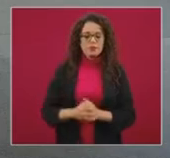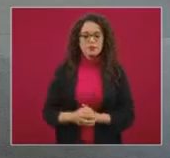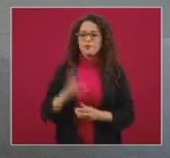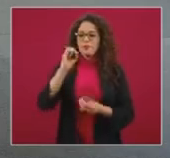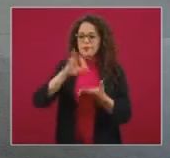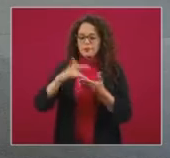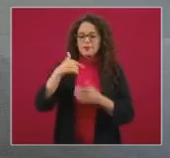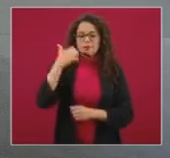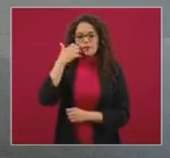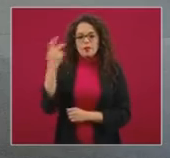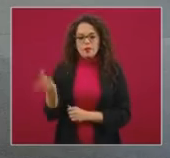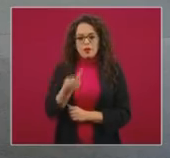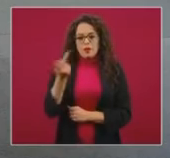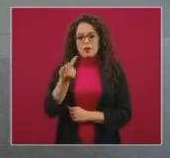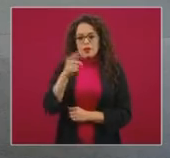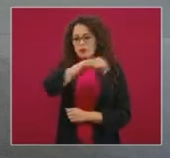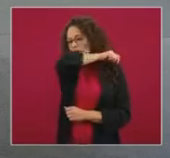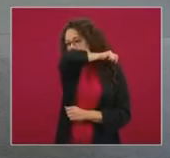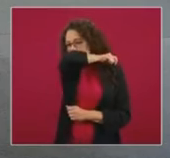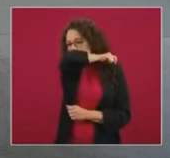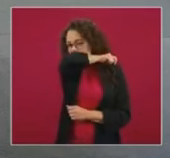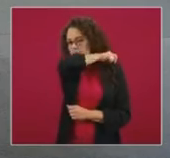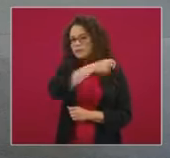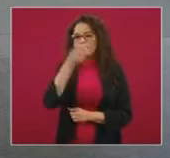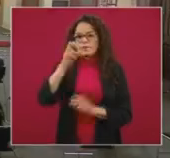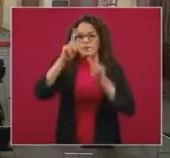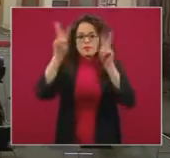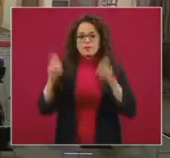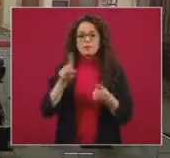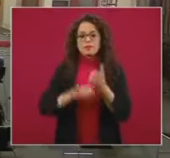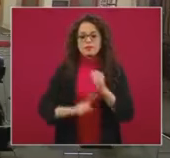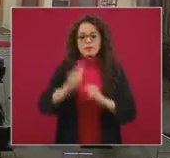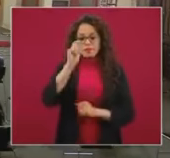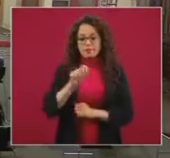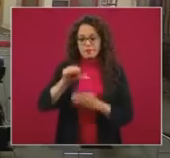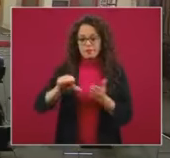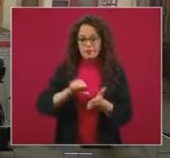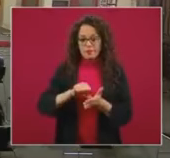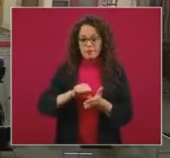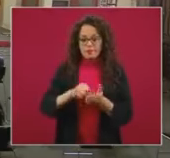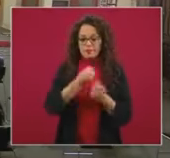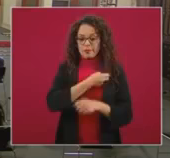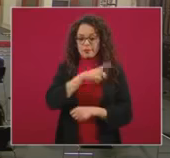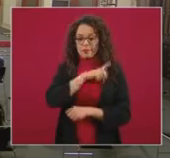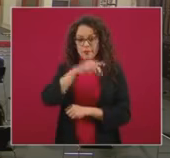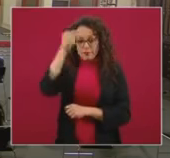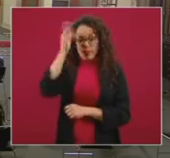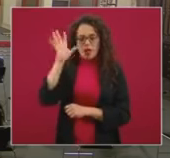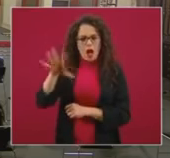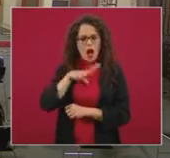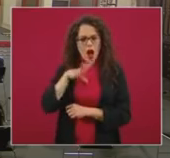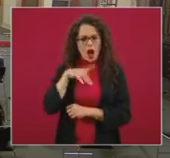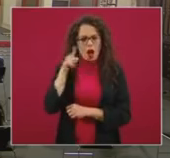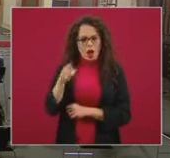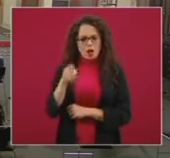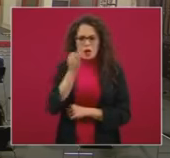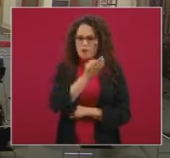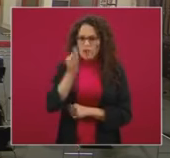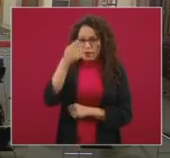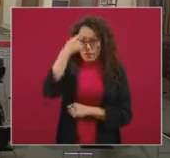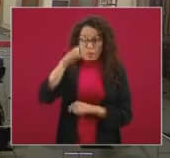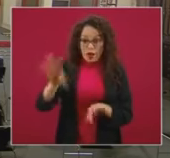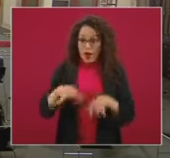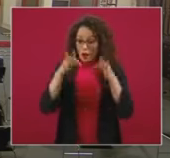tema que comenta del Centro Nacional de Inteligencia, ¿ya tienen alguna fecha tentativa para que se concrete